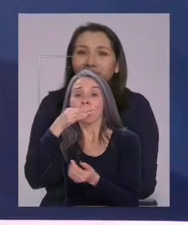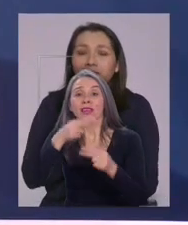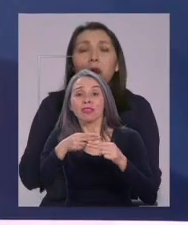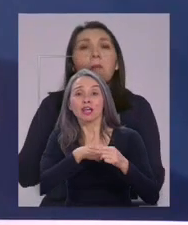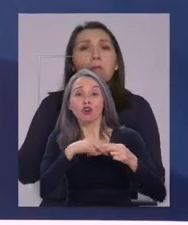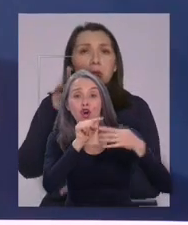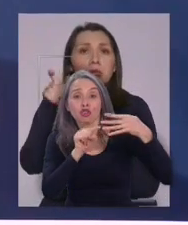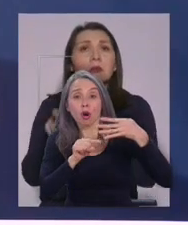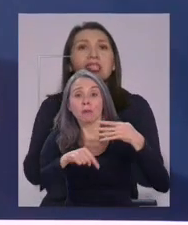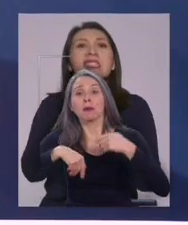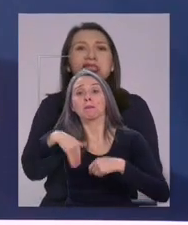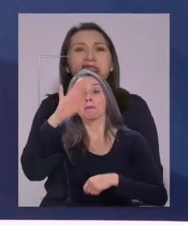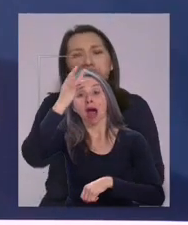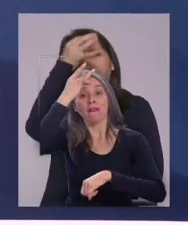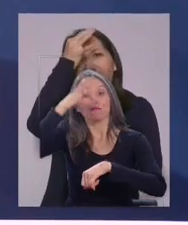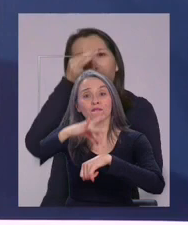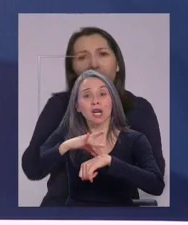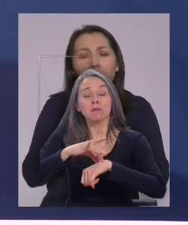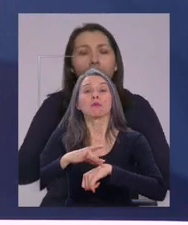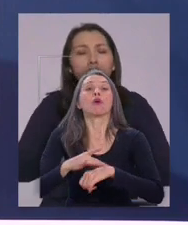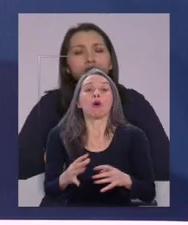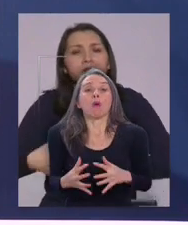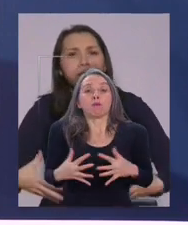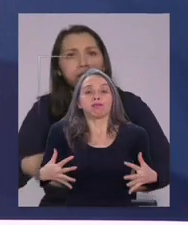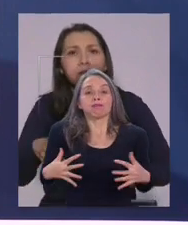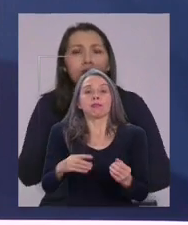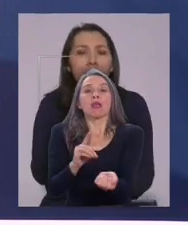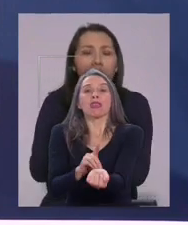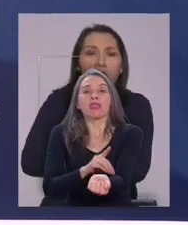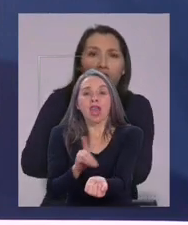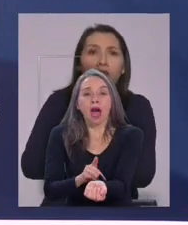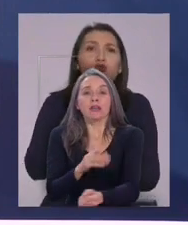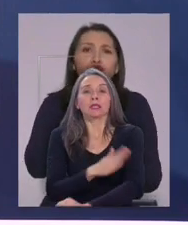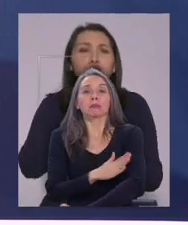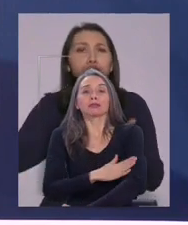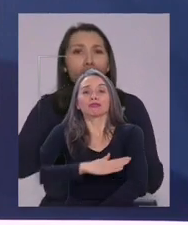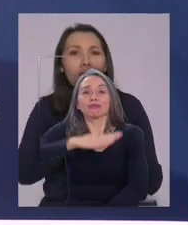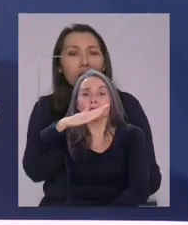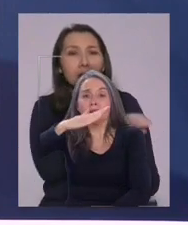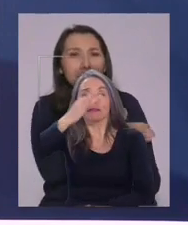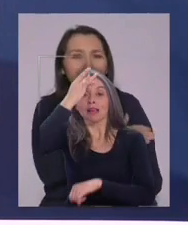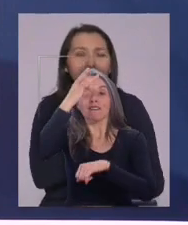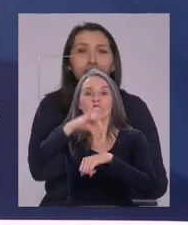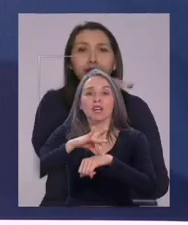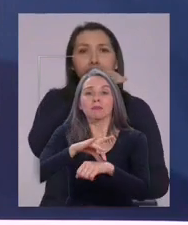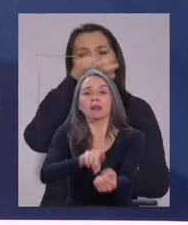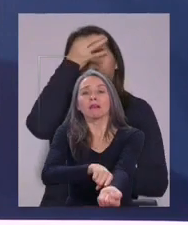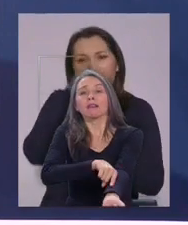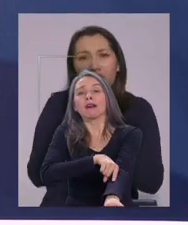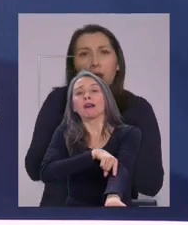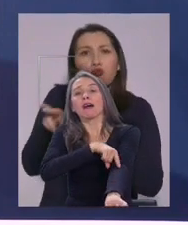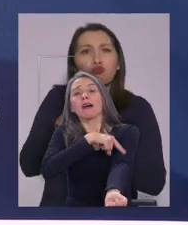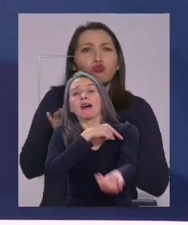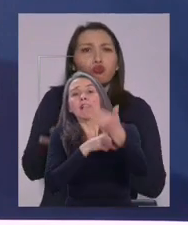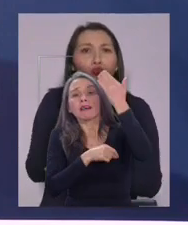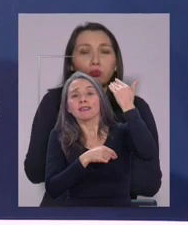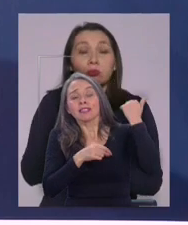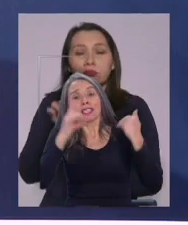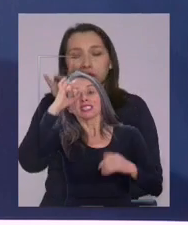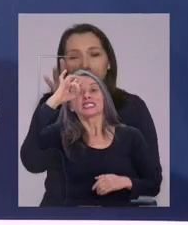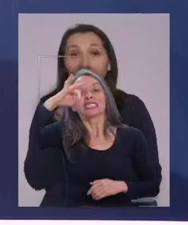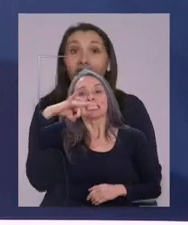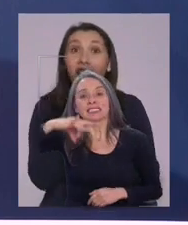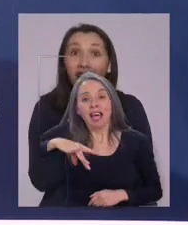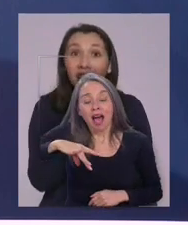más pacientes con obesidad, con diabetes, con hipertensión, con enfermedades crónicas, que sabemos